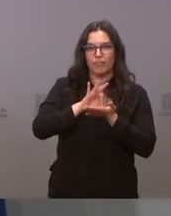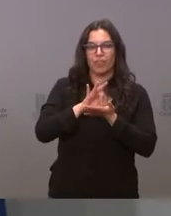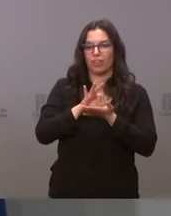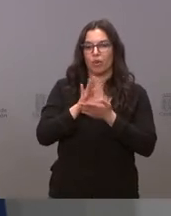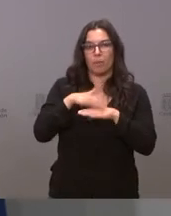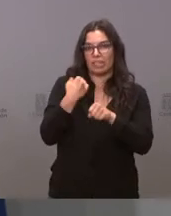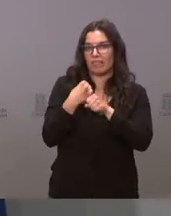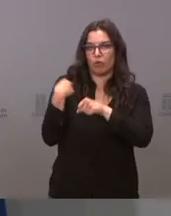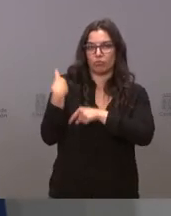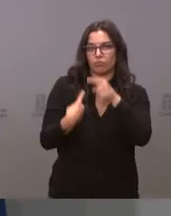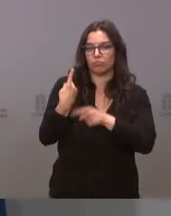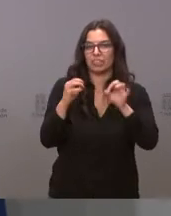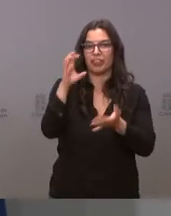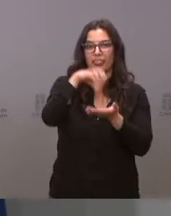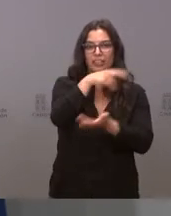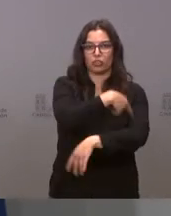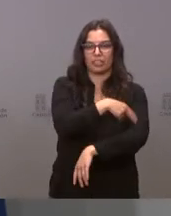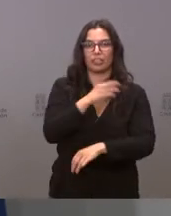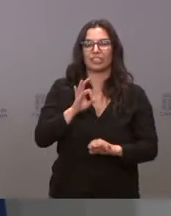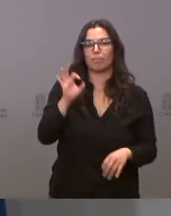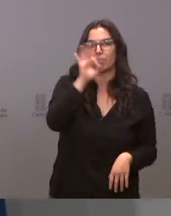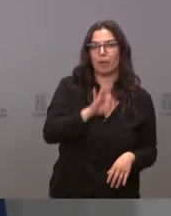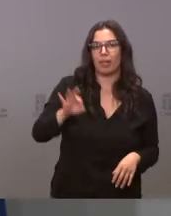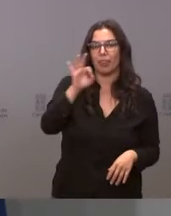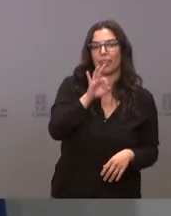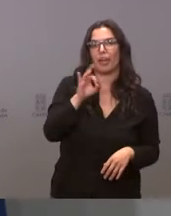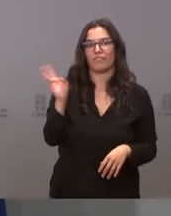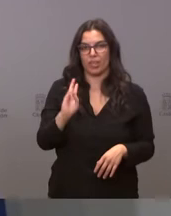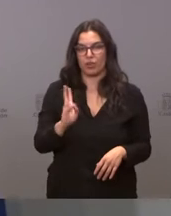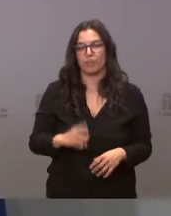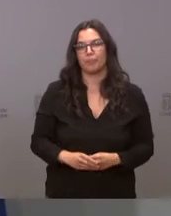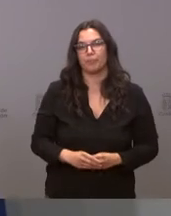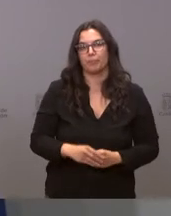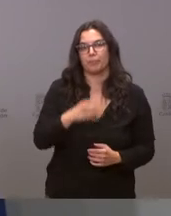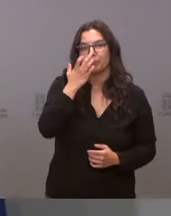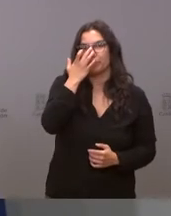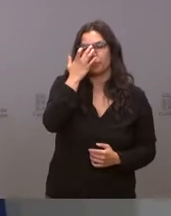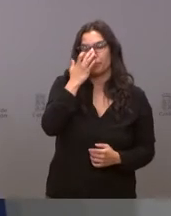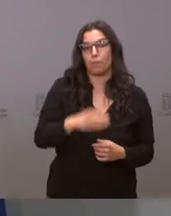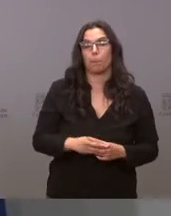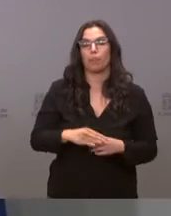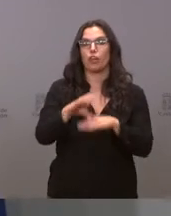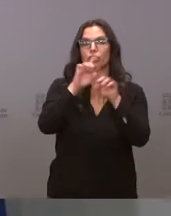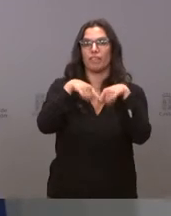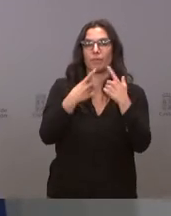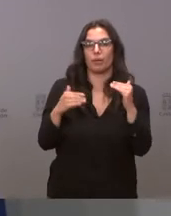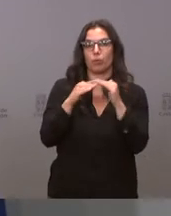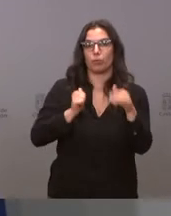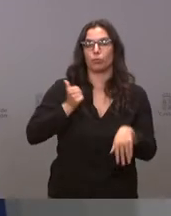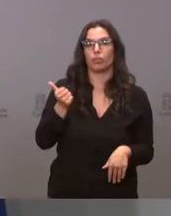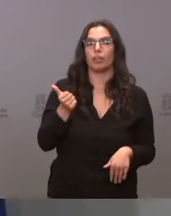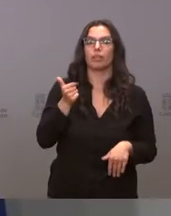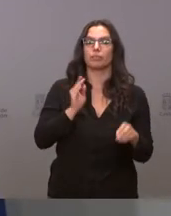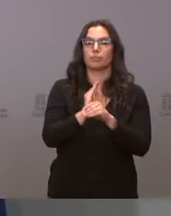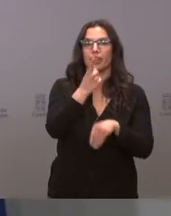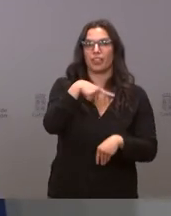diaria de los centros sanitarios de Palencia y Valladolid. Desde Familia e Igualdad se destinan